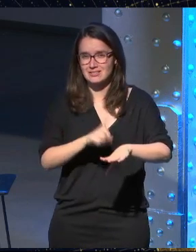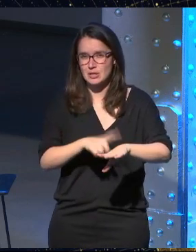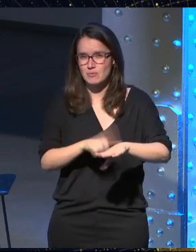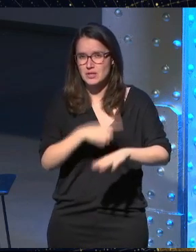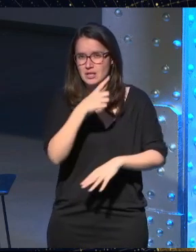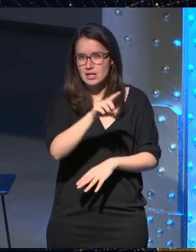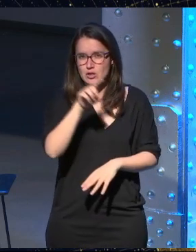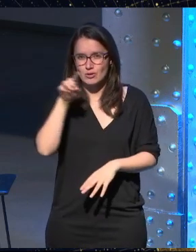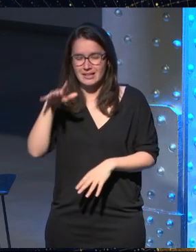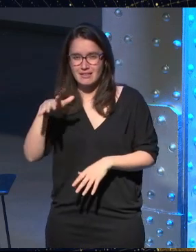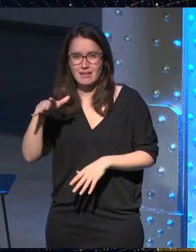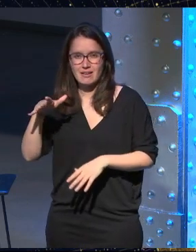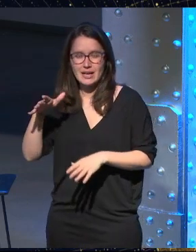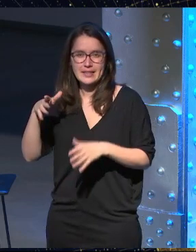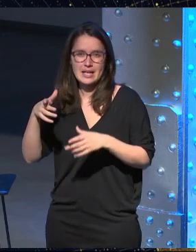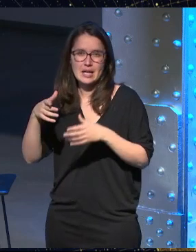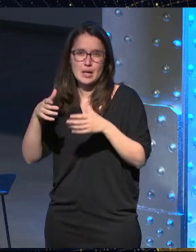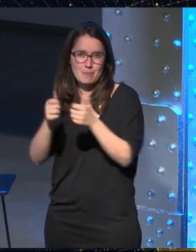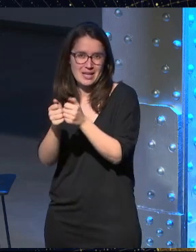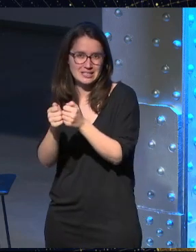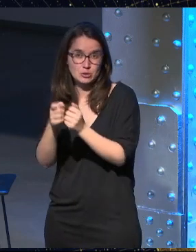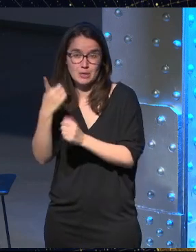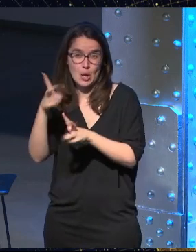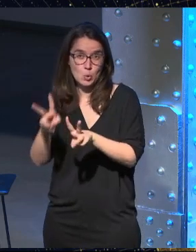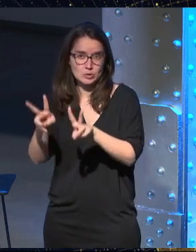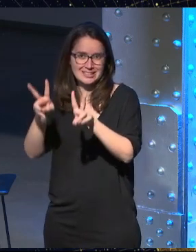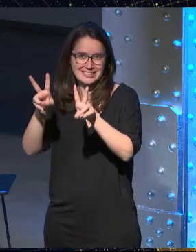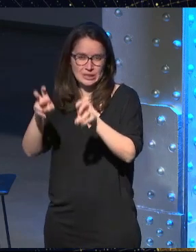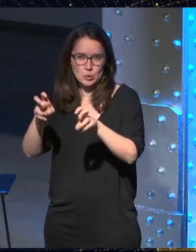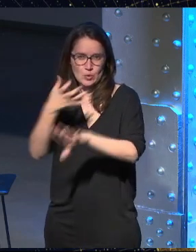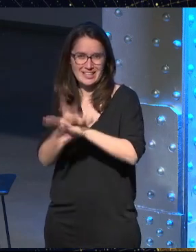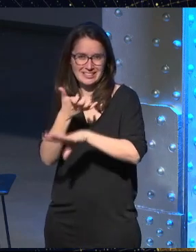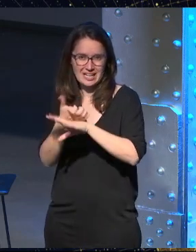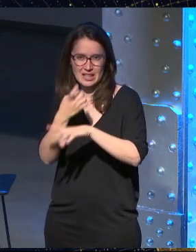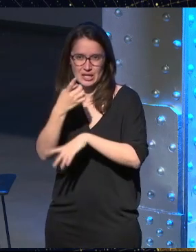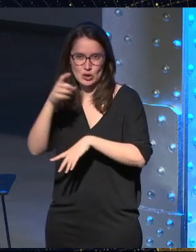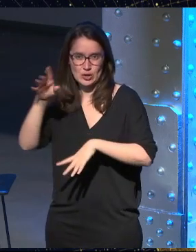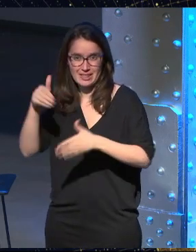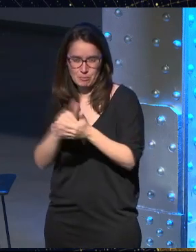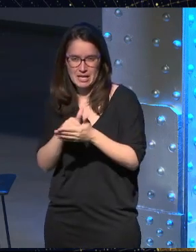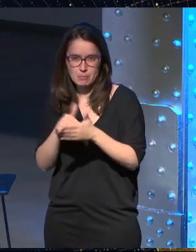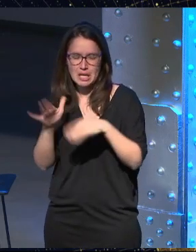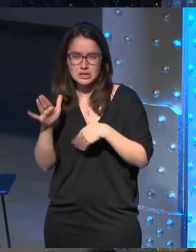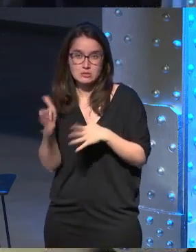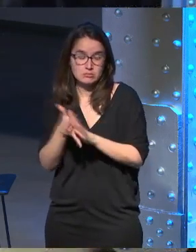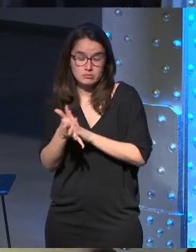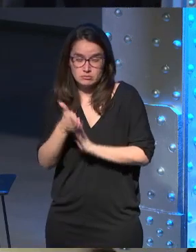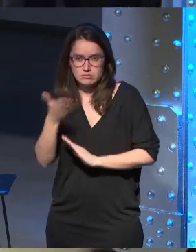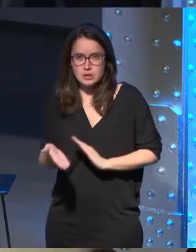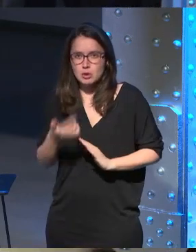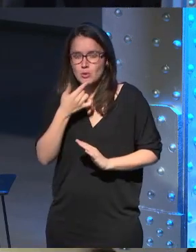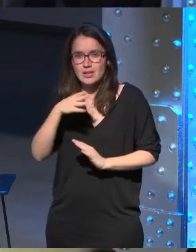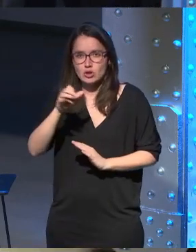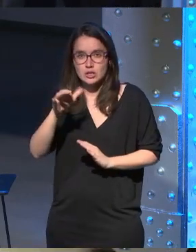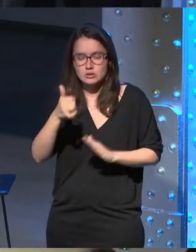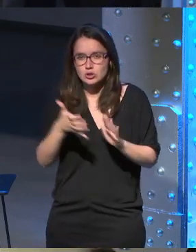115.000 descargas que llevamos en Playstation para un solo título que para mí es un granito pero como decía Oscar esto